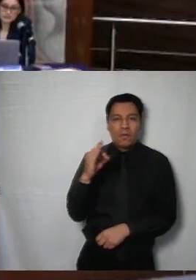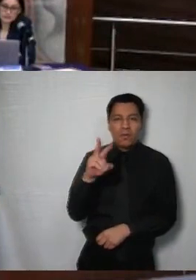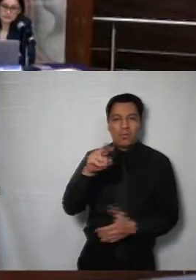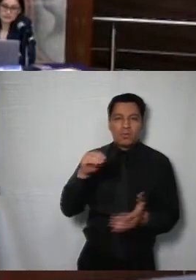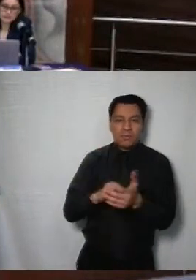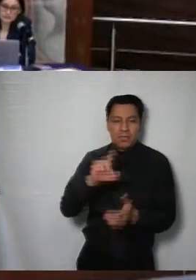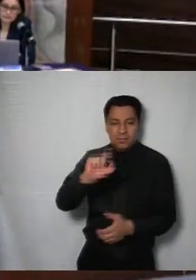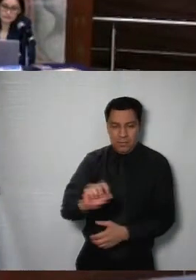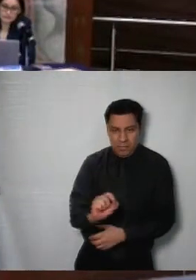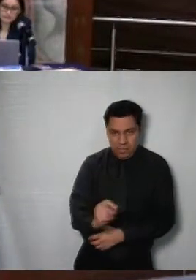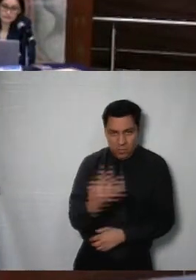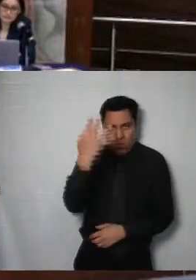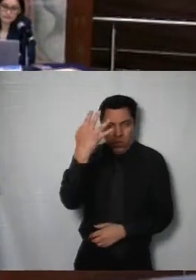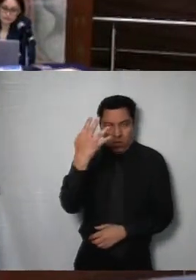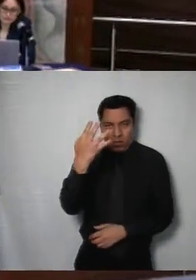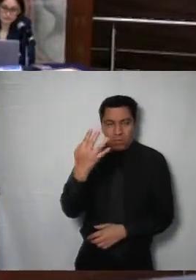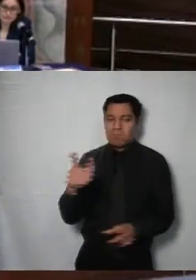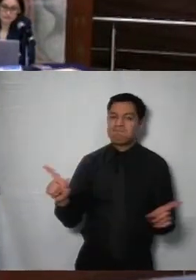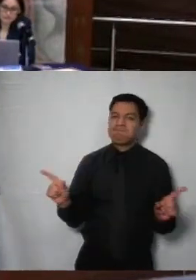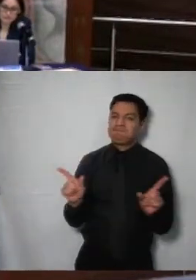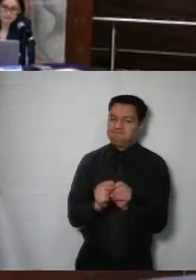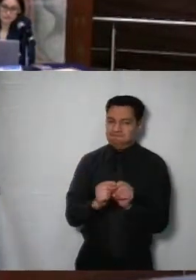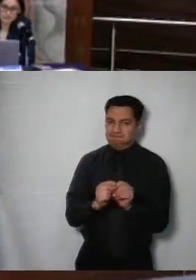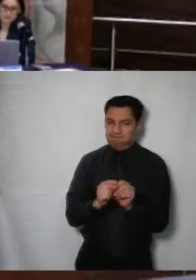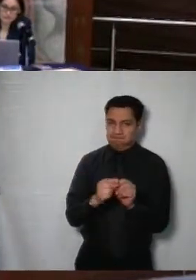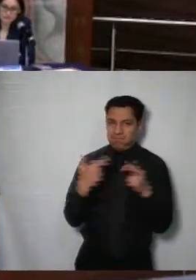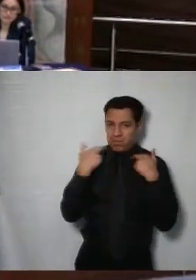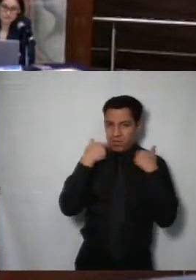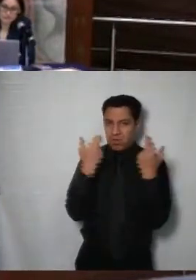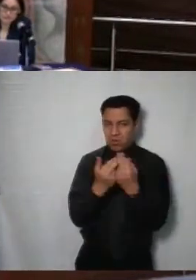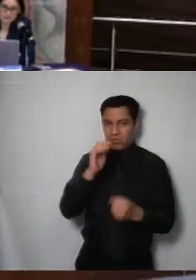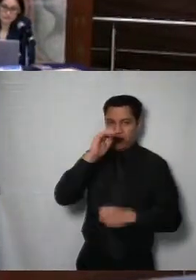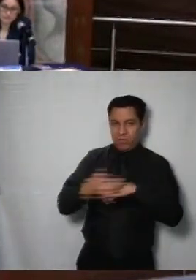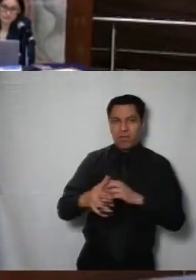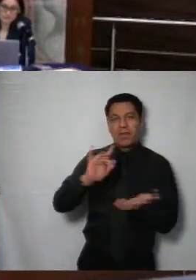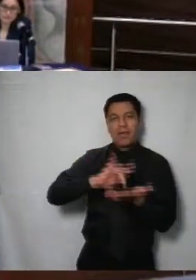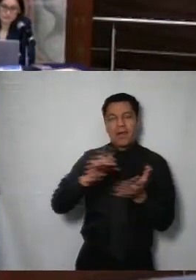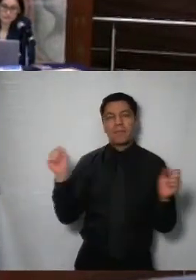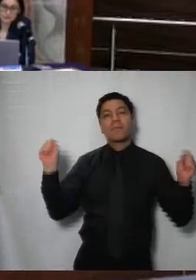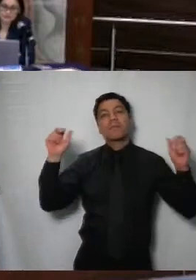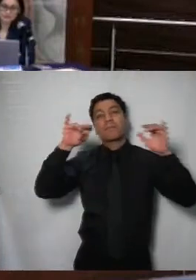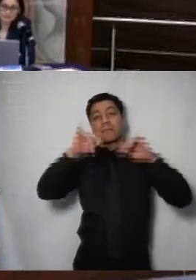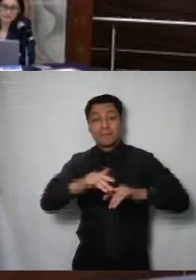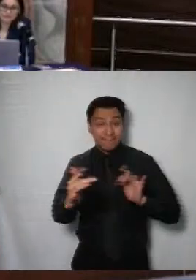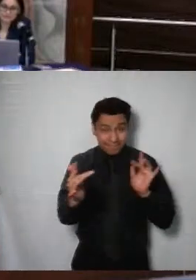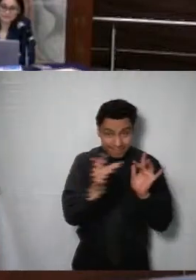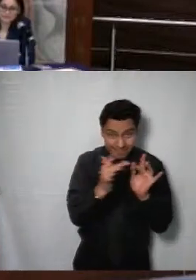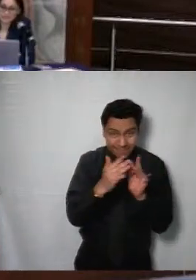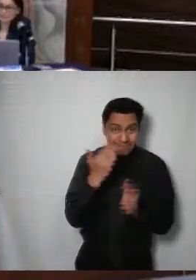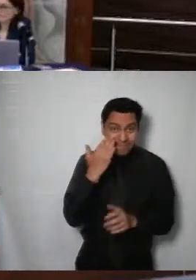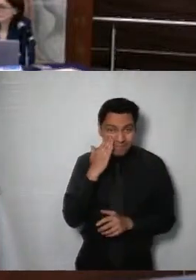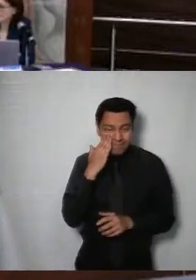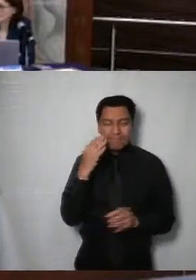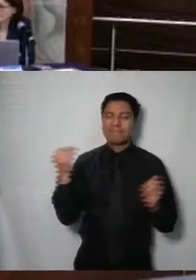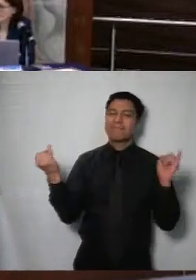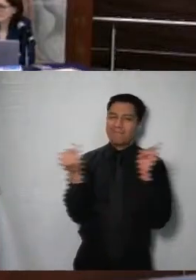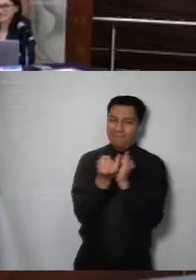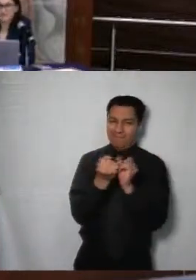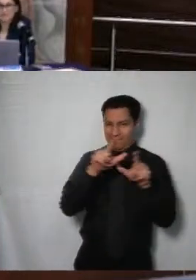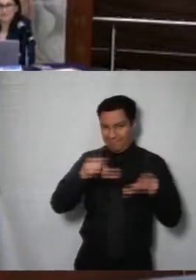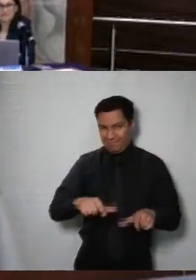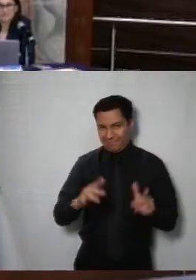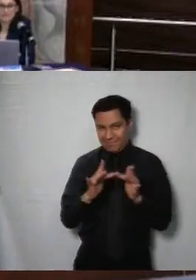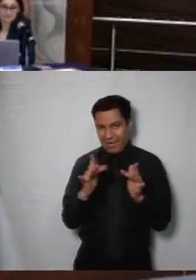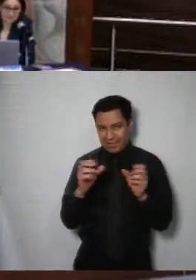terminada la séptima acción ordinaria del pleno de este órgano garante agradecemos a todas y toda su presencia en este auditorio y a quienes nos siguieron de